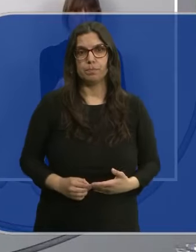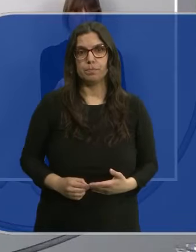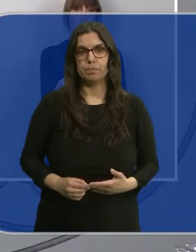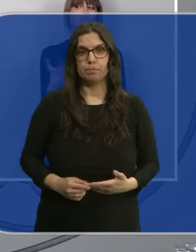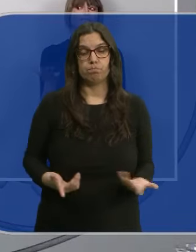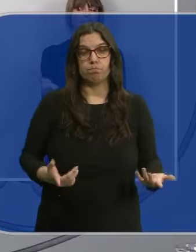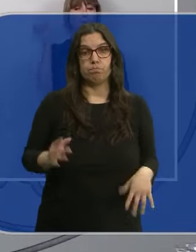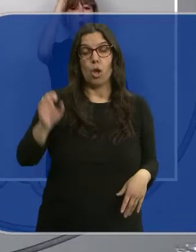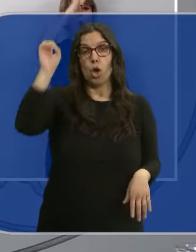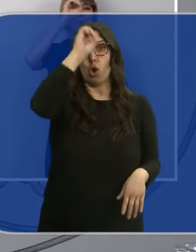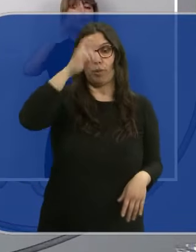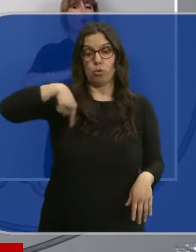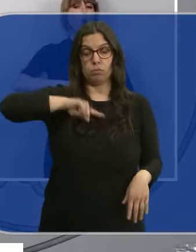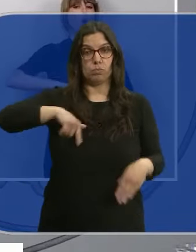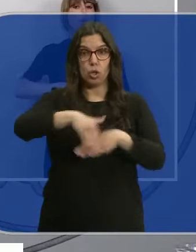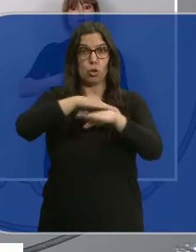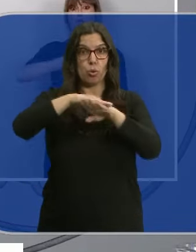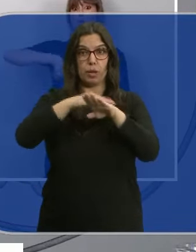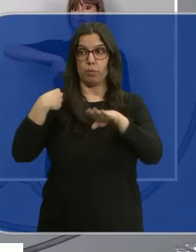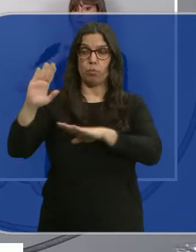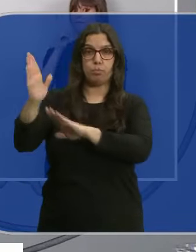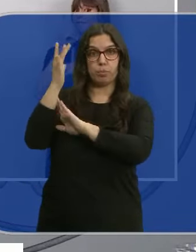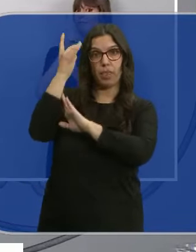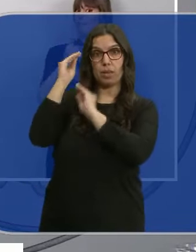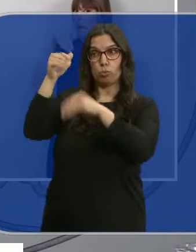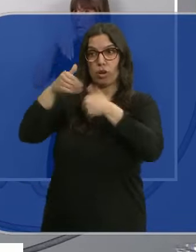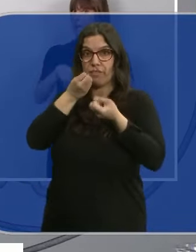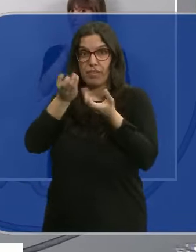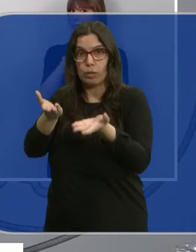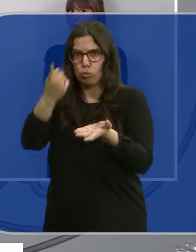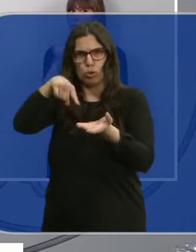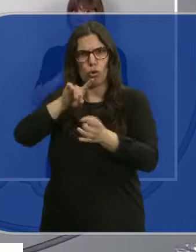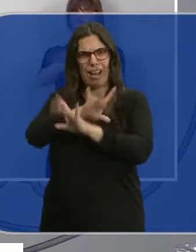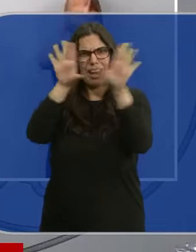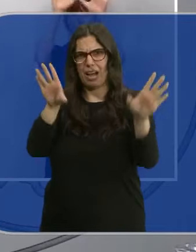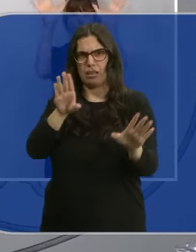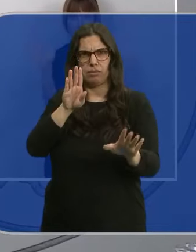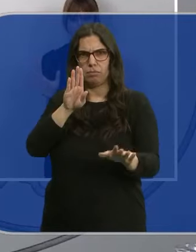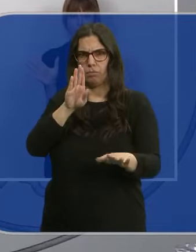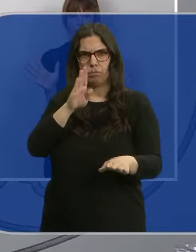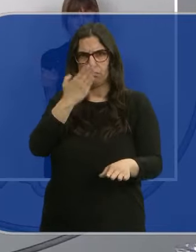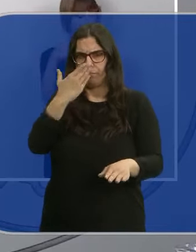La posición de este gobierno frente al planteamiento del referéndum es clara y contundente.